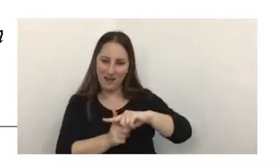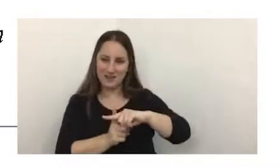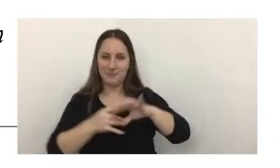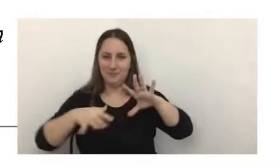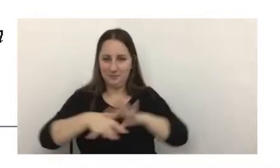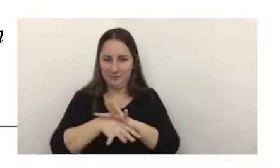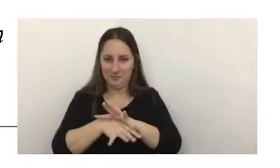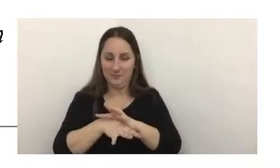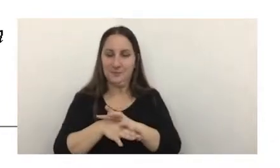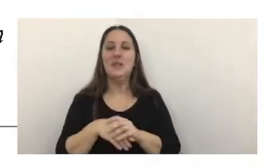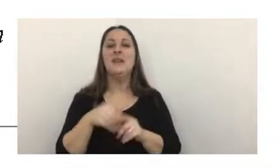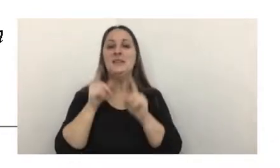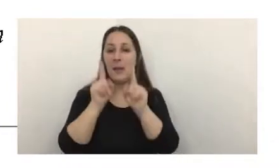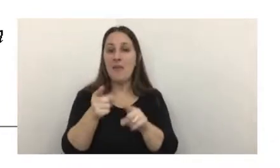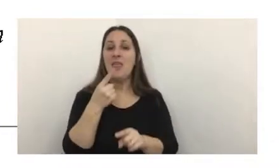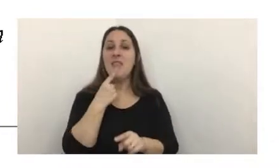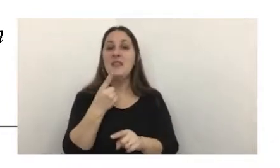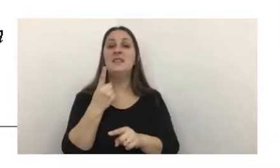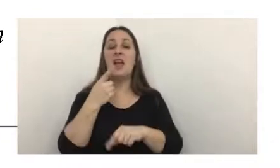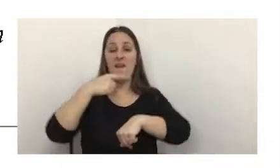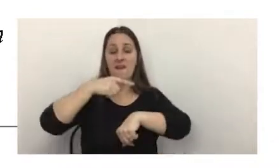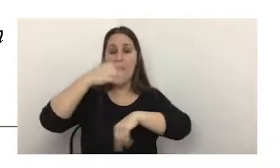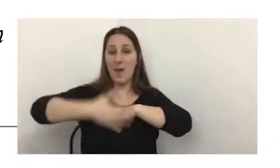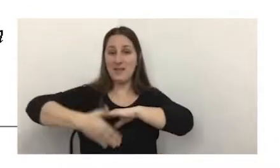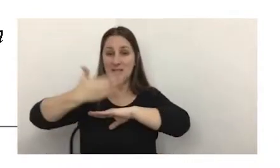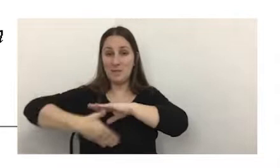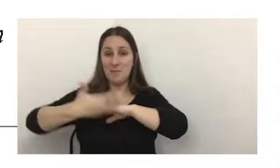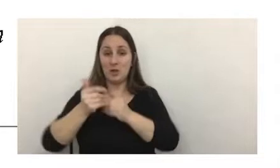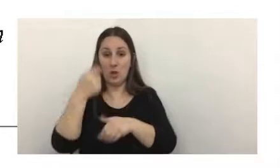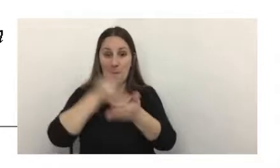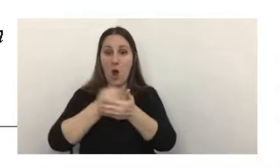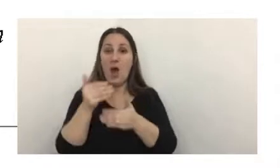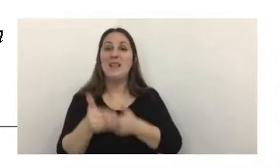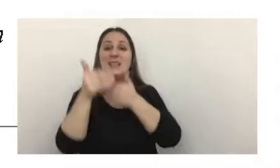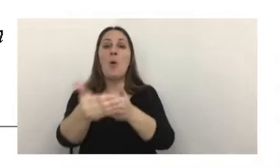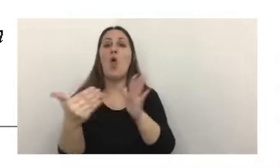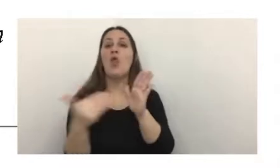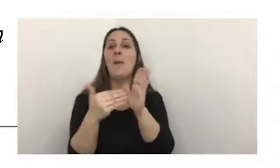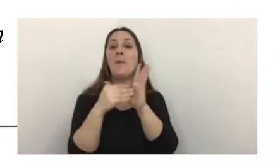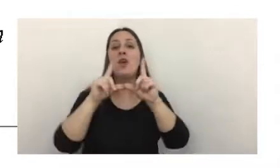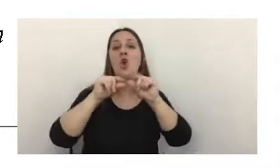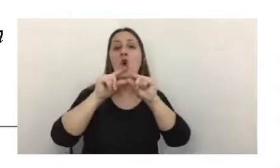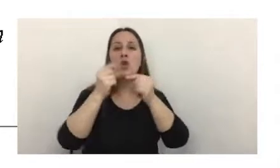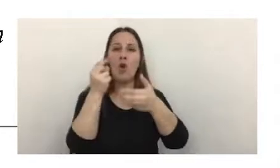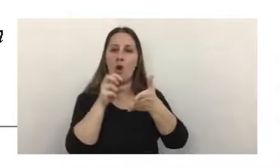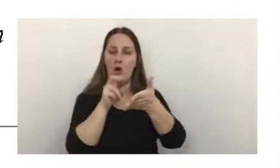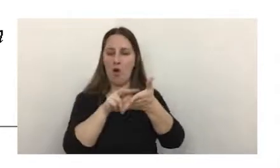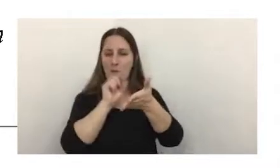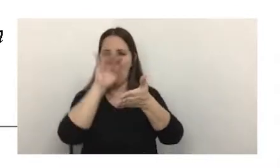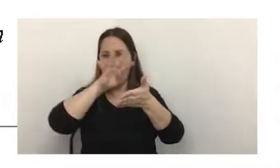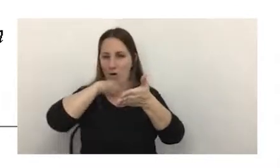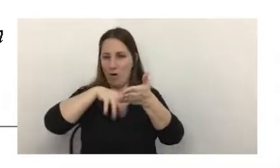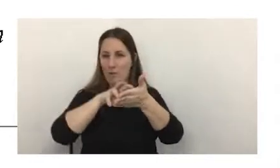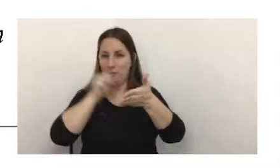dispone que los vencimientos de los anticipos, dependiendo del código verificador, es decir,